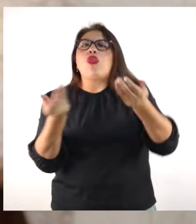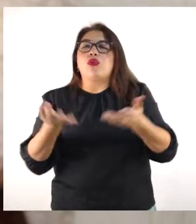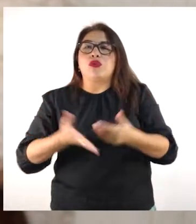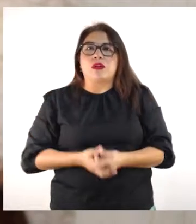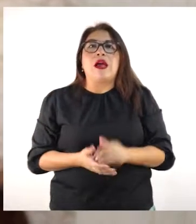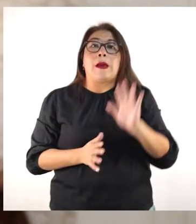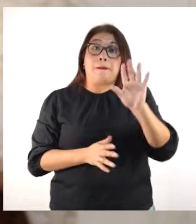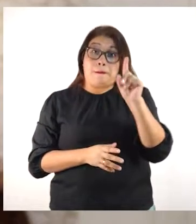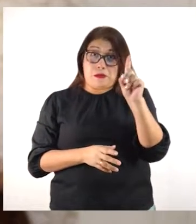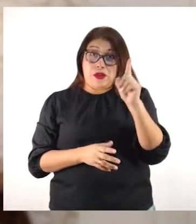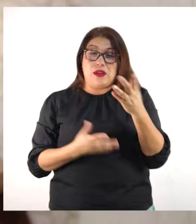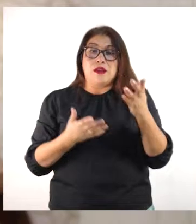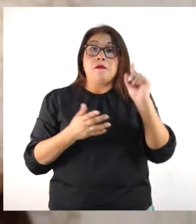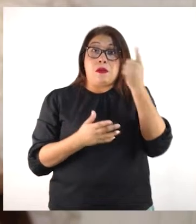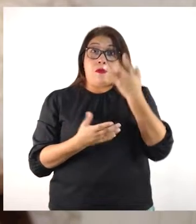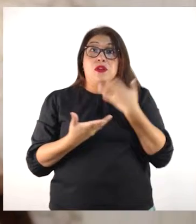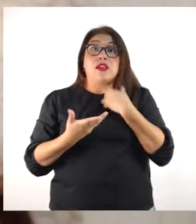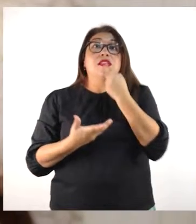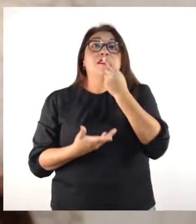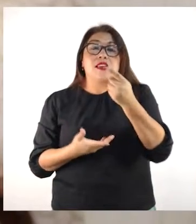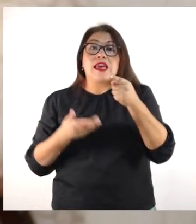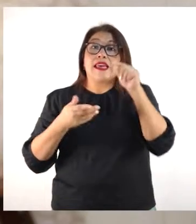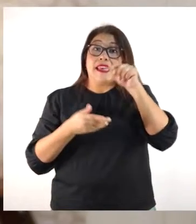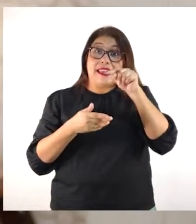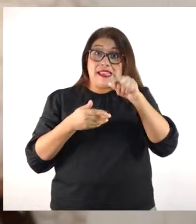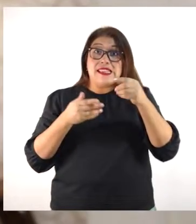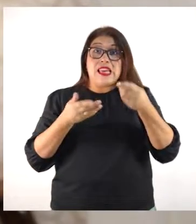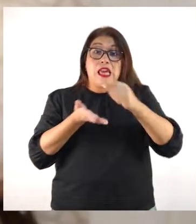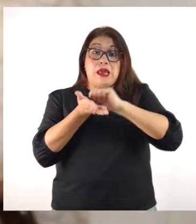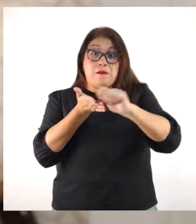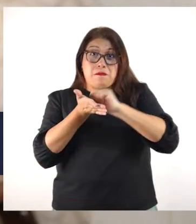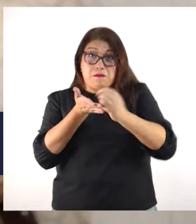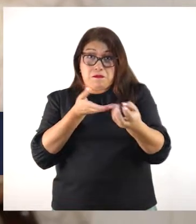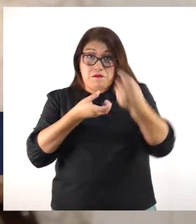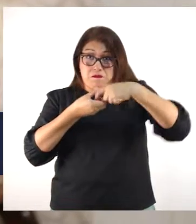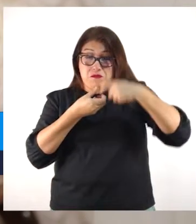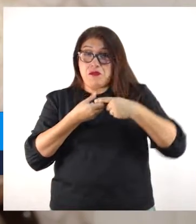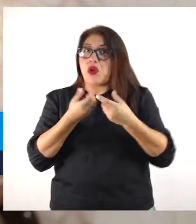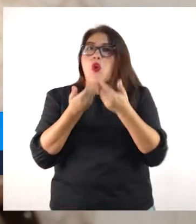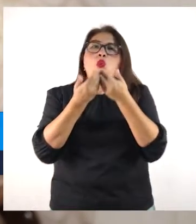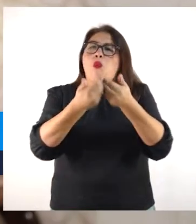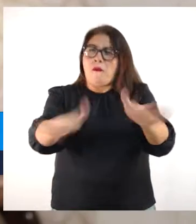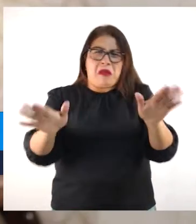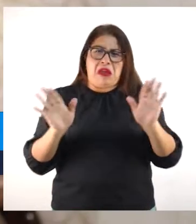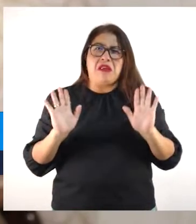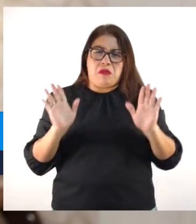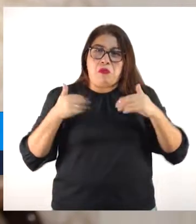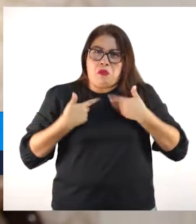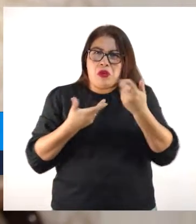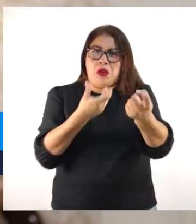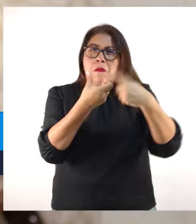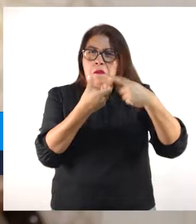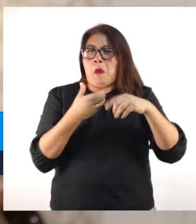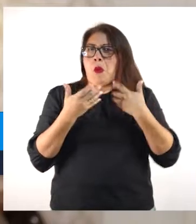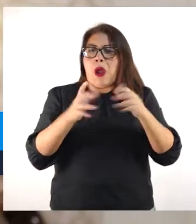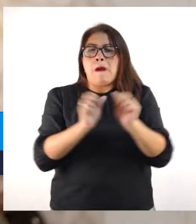primero decirles que es abierto. Cualquier tipo de emprendimiento puede participar. Puede participar